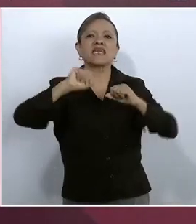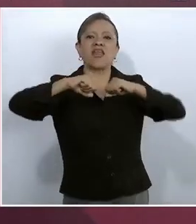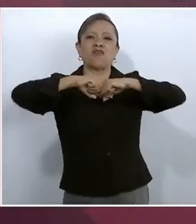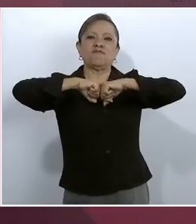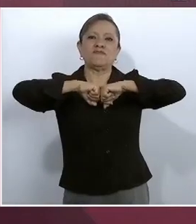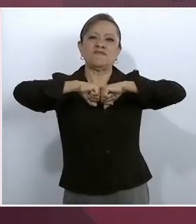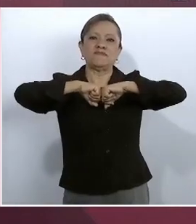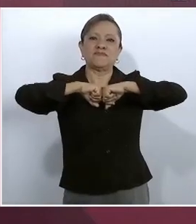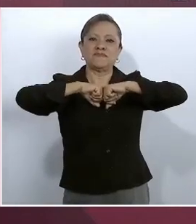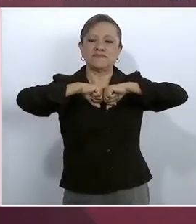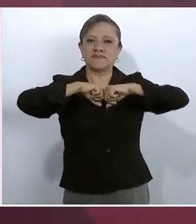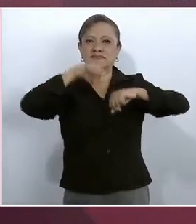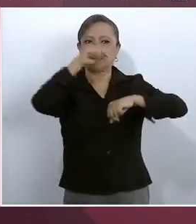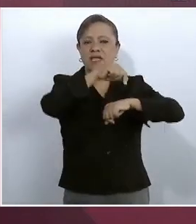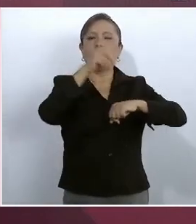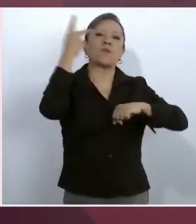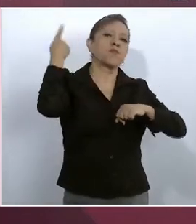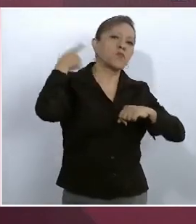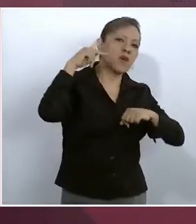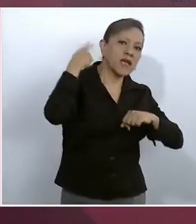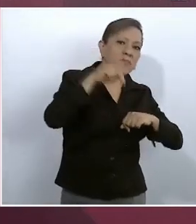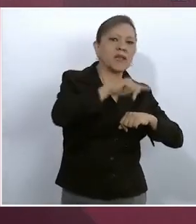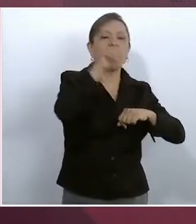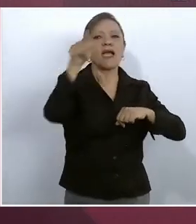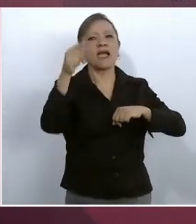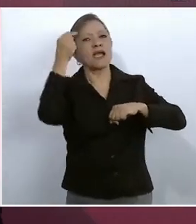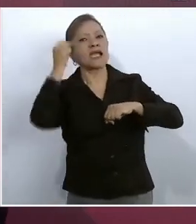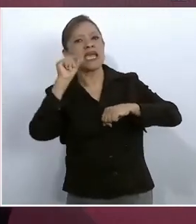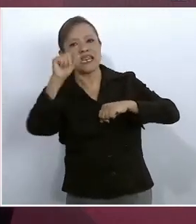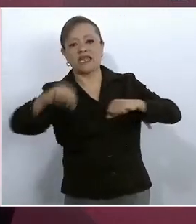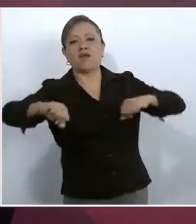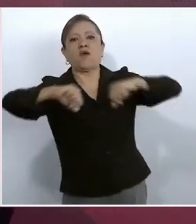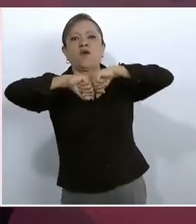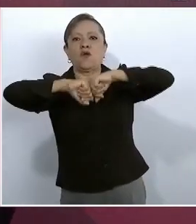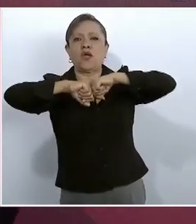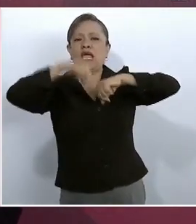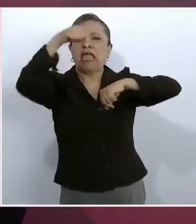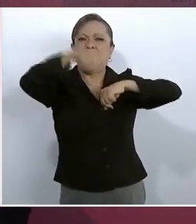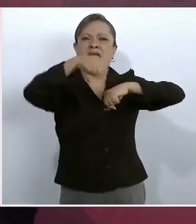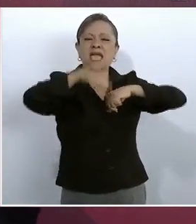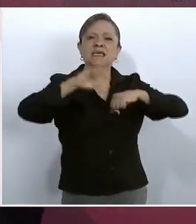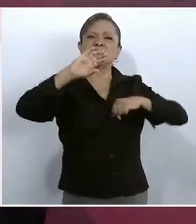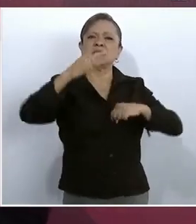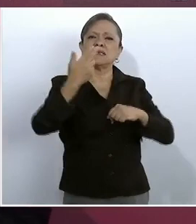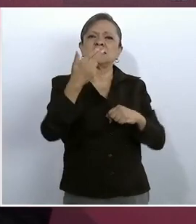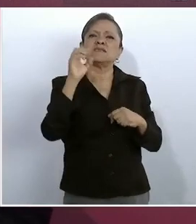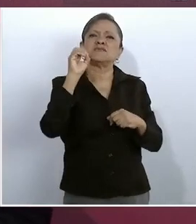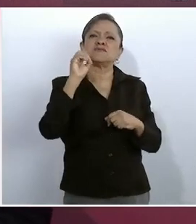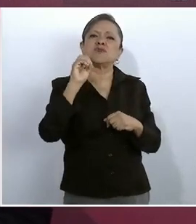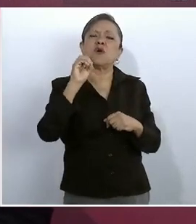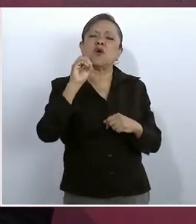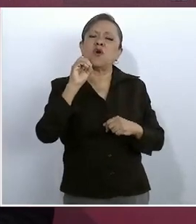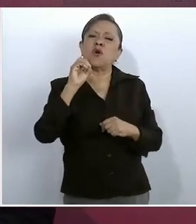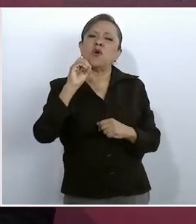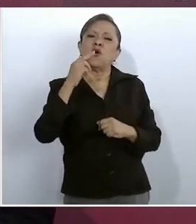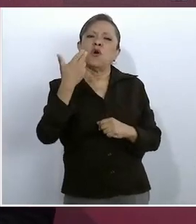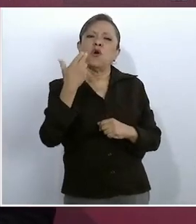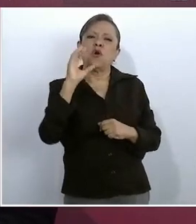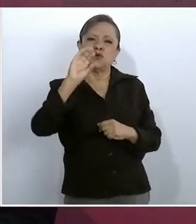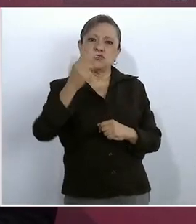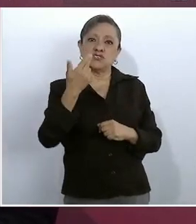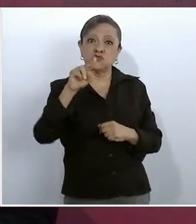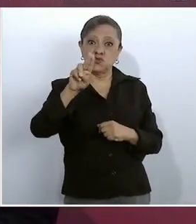los límites de Puebla con Guerrero. Bueno, ¿qué pasó en Xochutla? Ahí fue donde